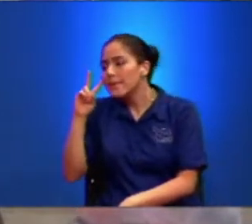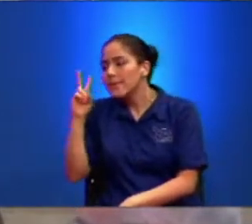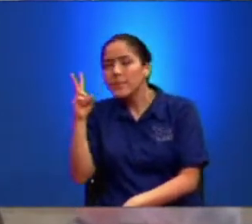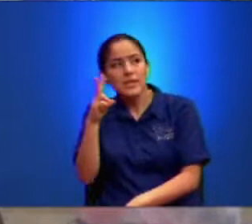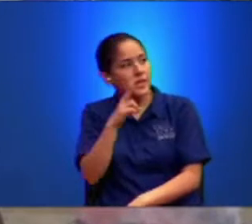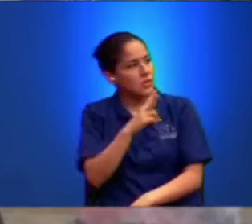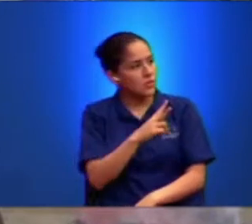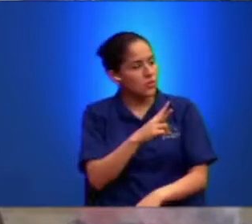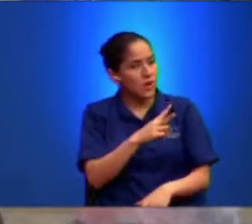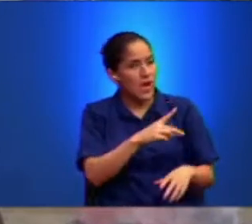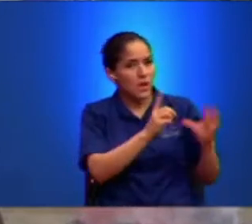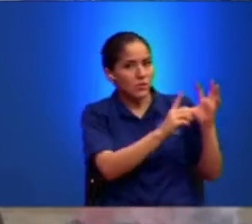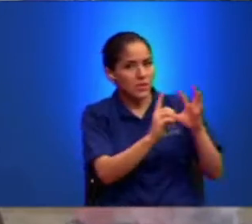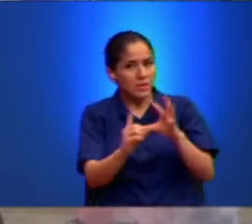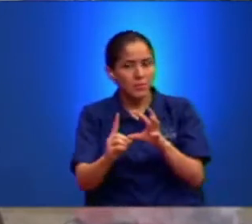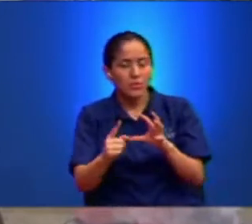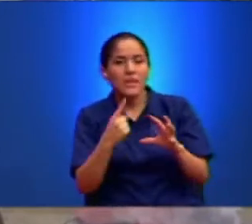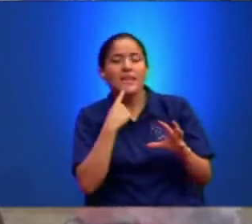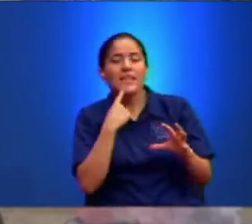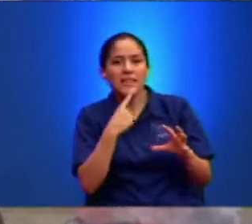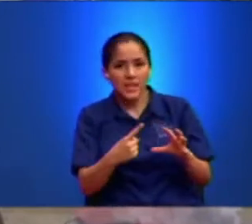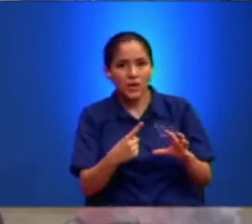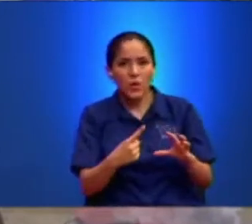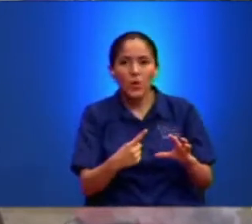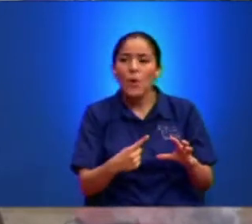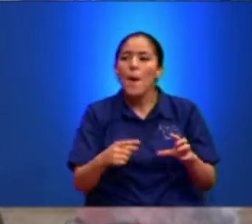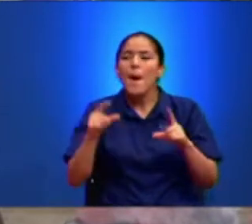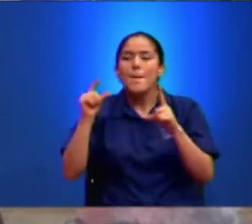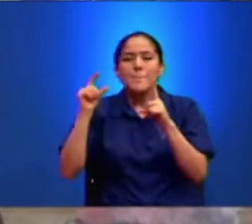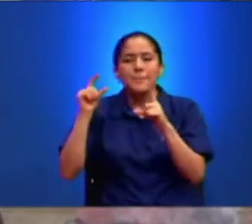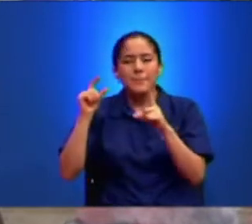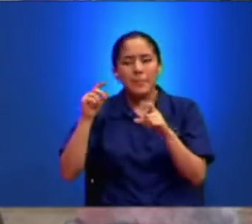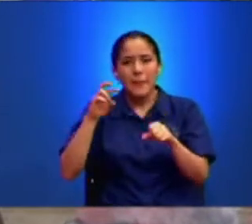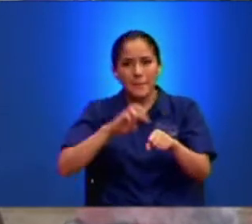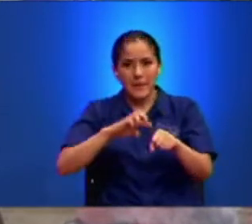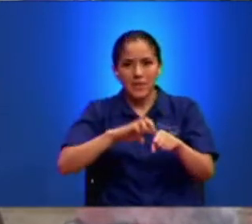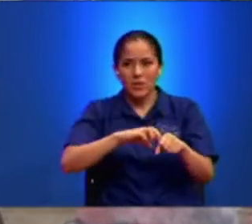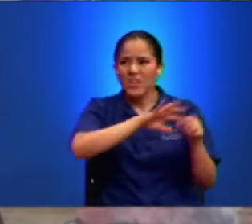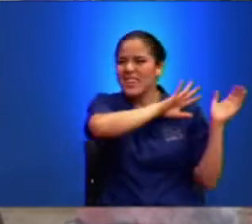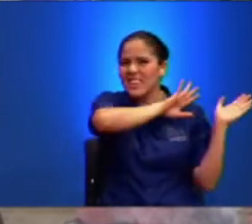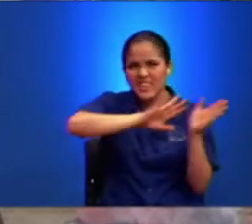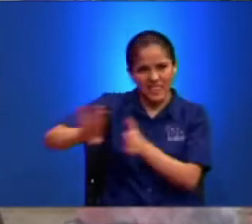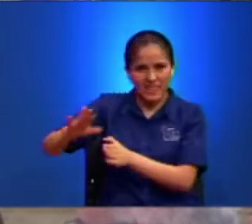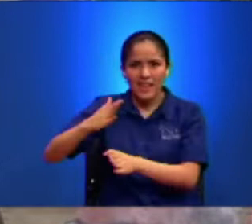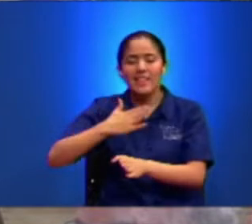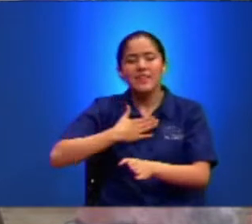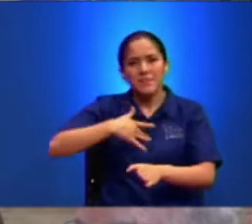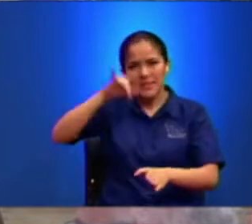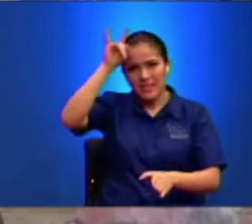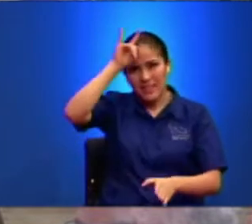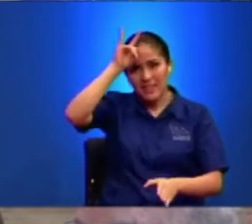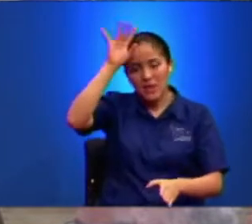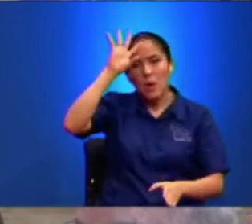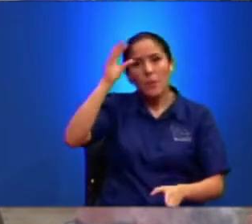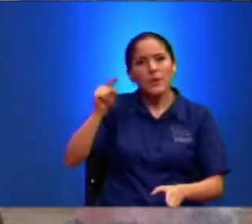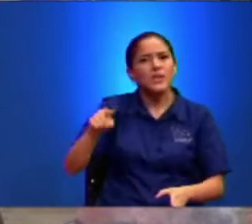Reprendió a Pedro Y le dijo Quítate de delante De mí Satanás Porque no tienes En mente Las cosas de Dios